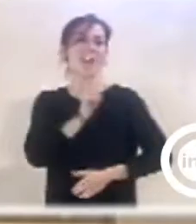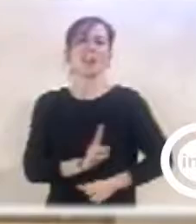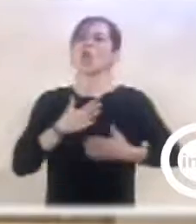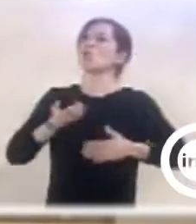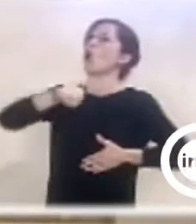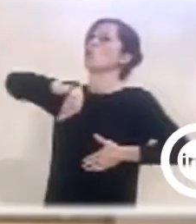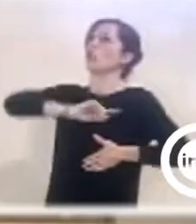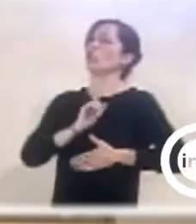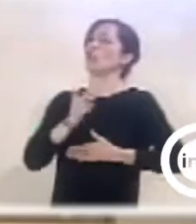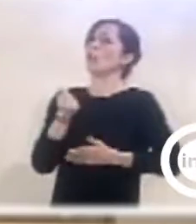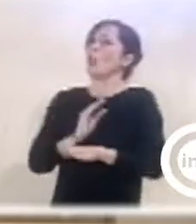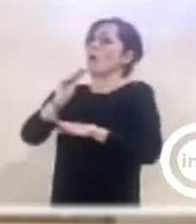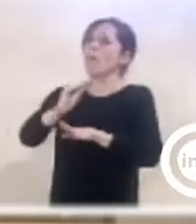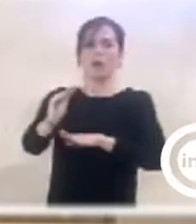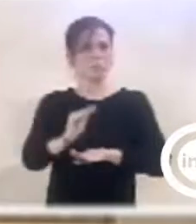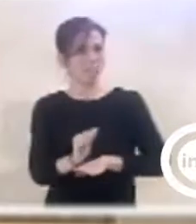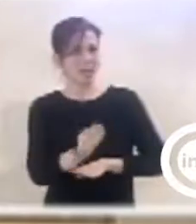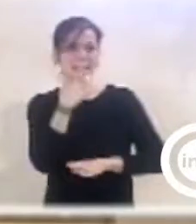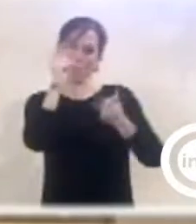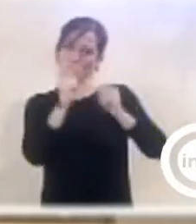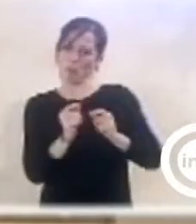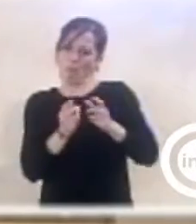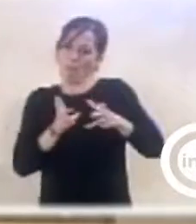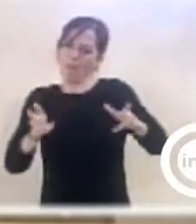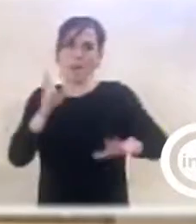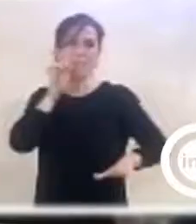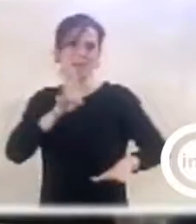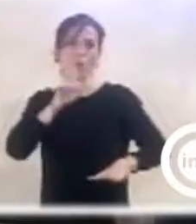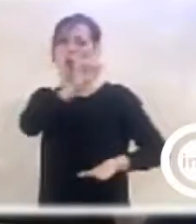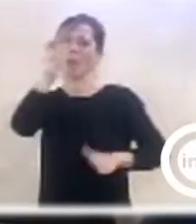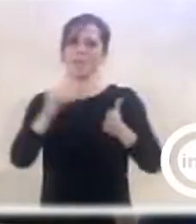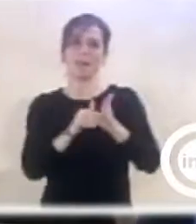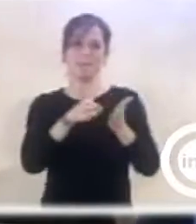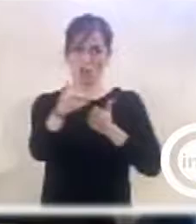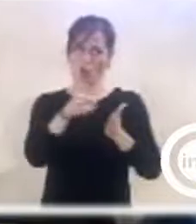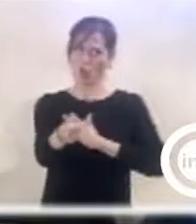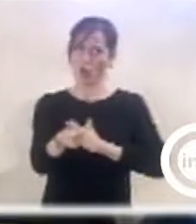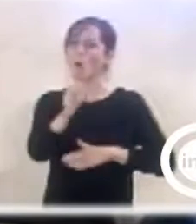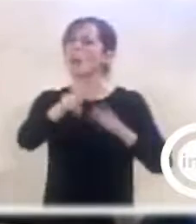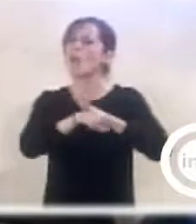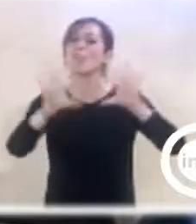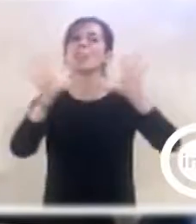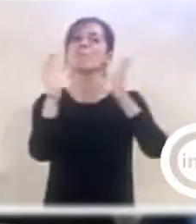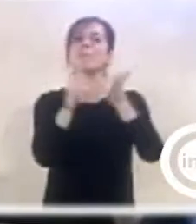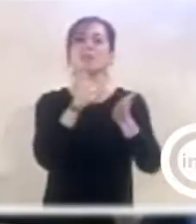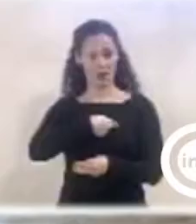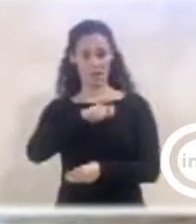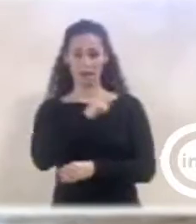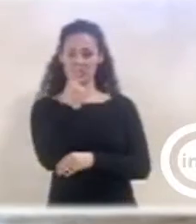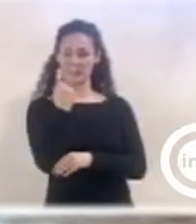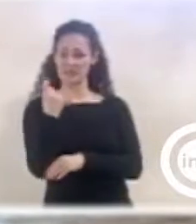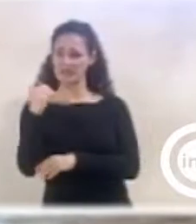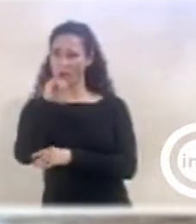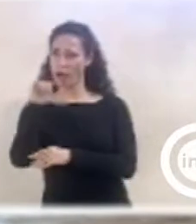puesto tal dinero, tal dinero, pero se han inflado ustedes los presupuestos en 11.000 millones, 10.000 millones, 10.000 millones.